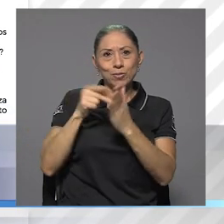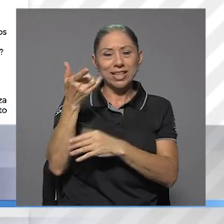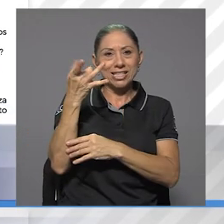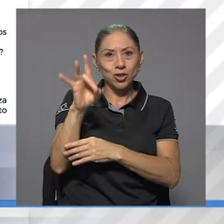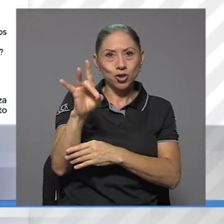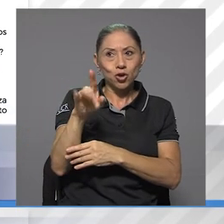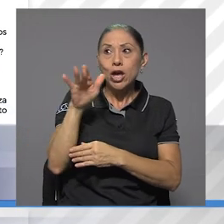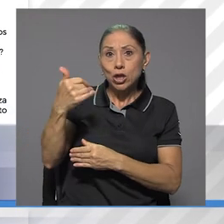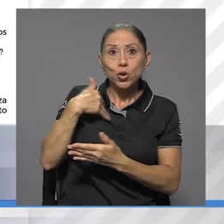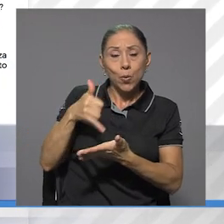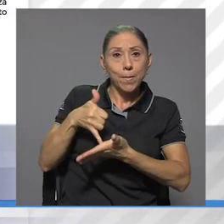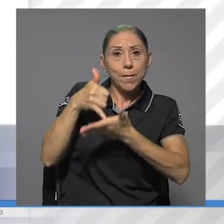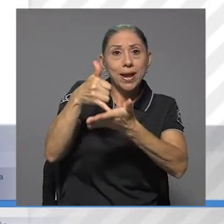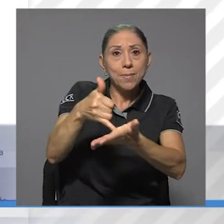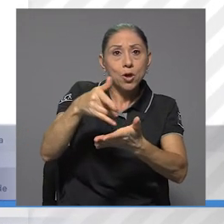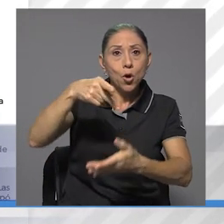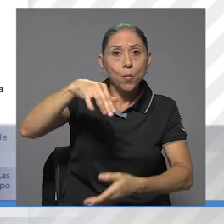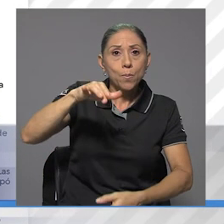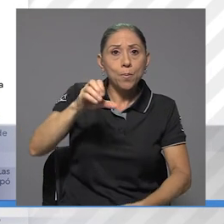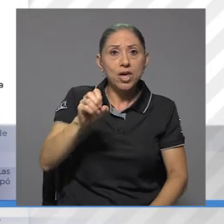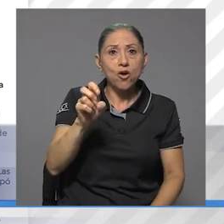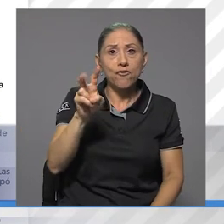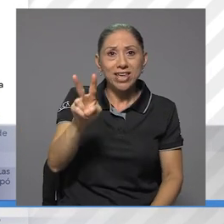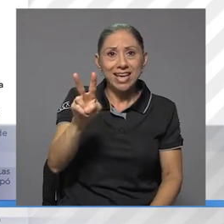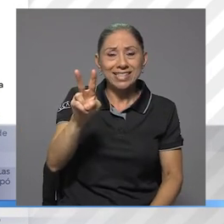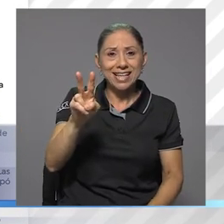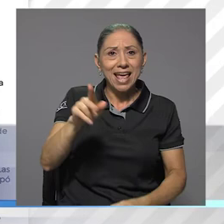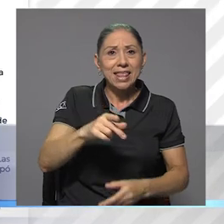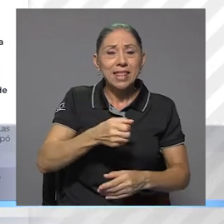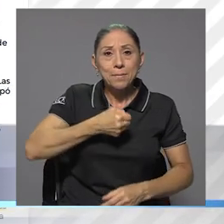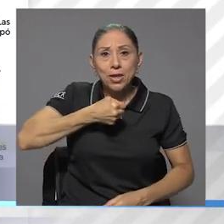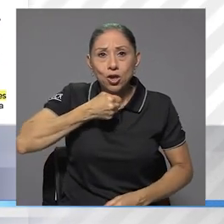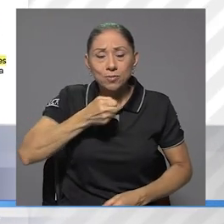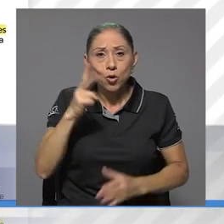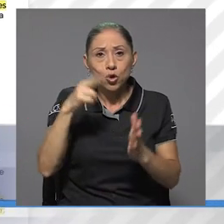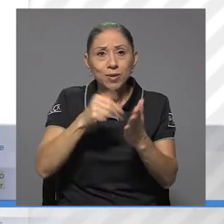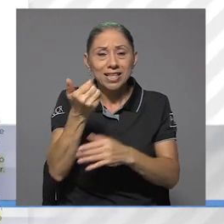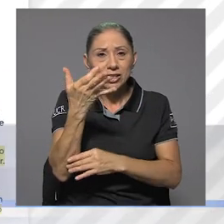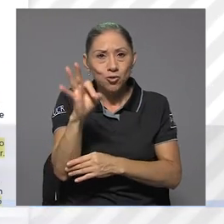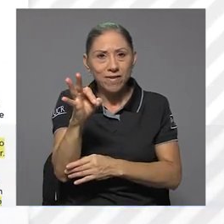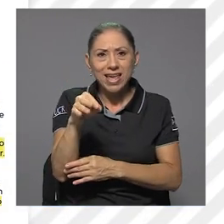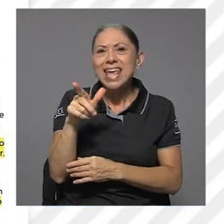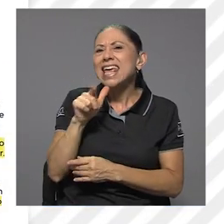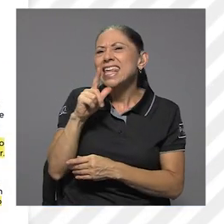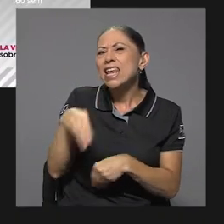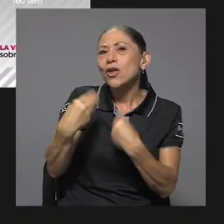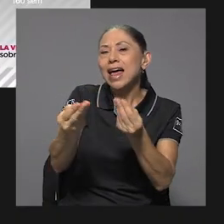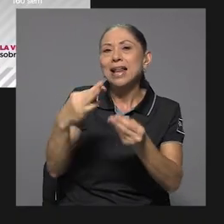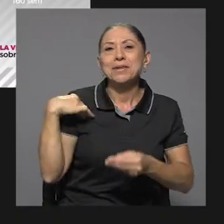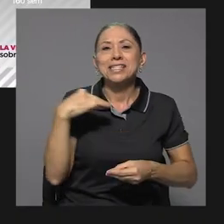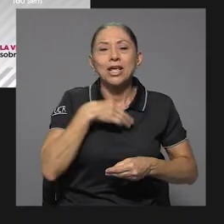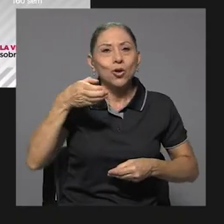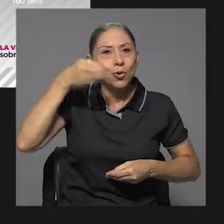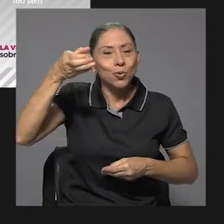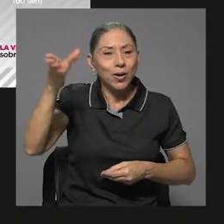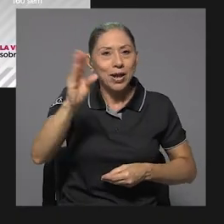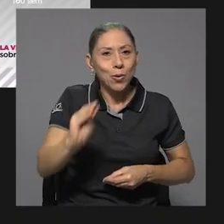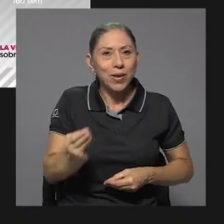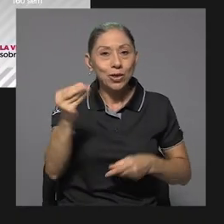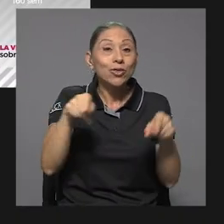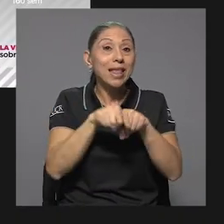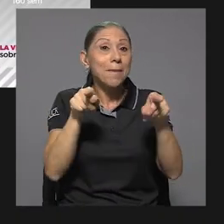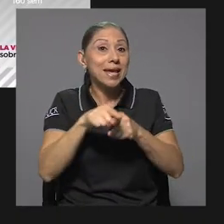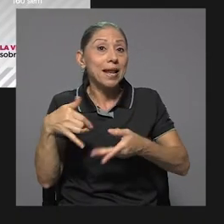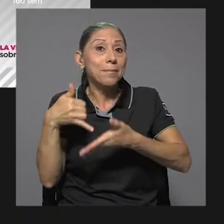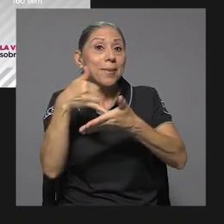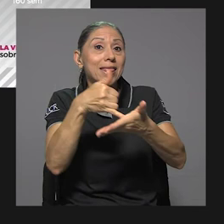fue merecedor del premio Pío Víquez de Periodismo 2019 otorgado por el Ministerio de Cultura y Juventud, así como el premio Cátedra de